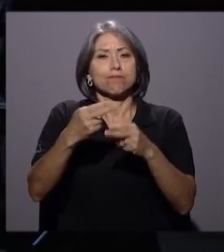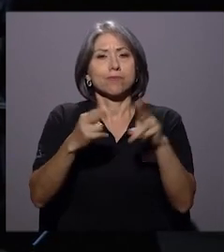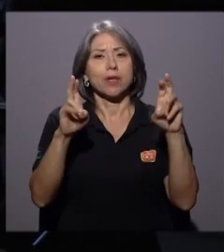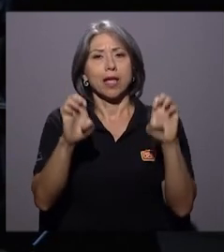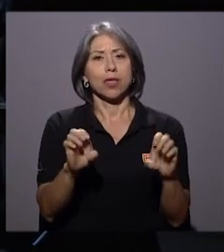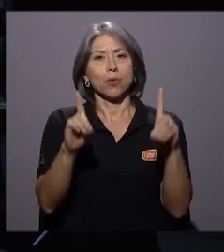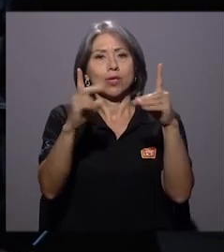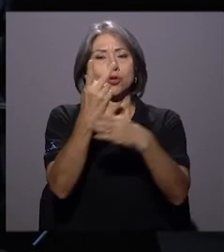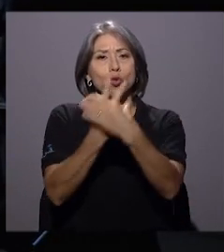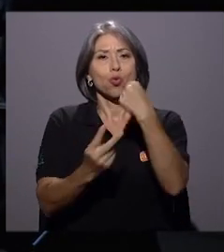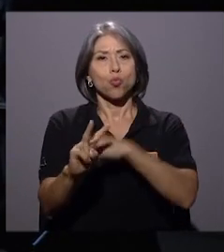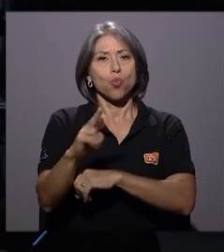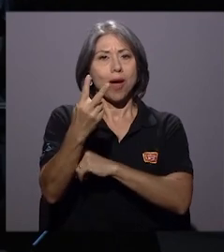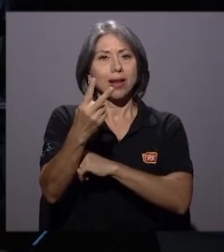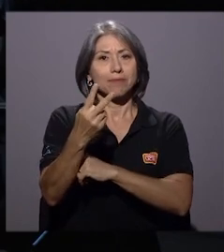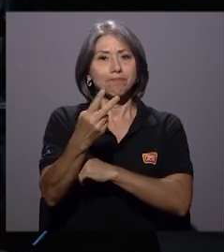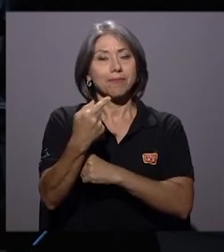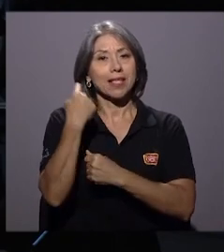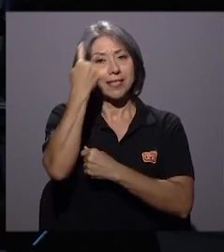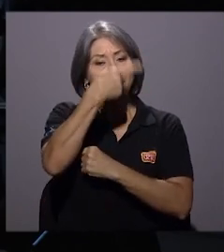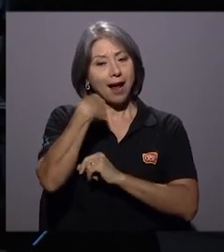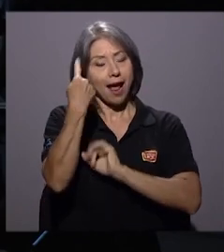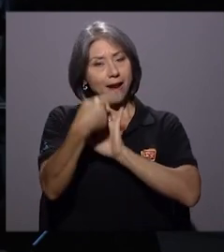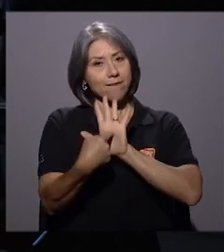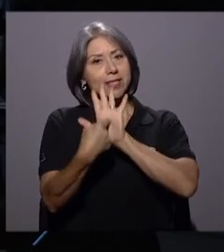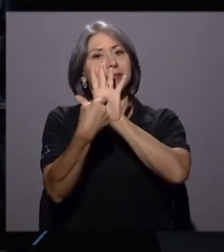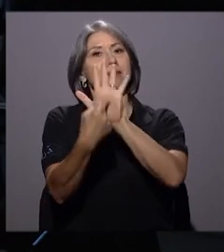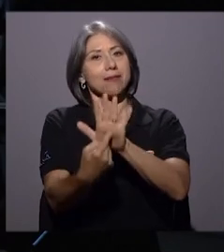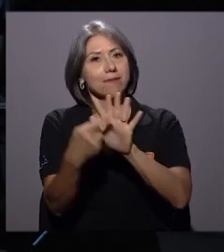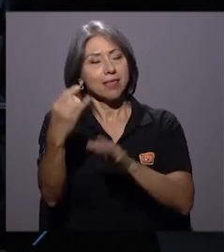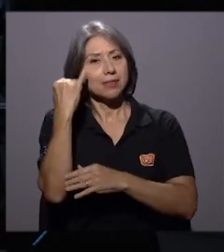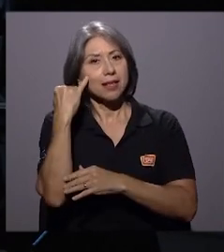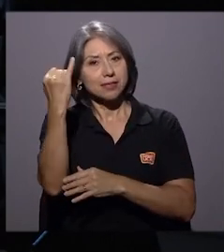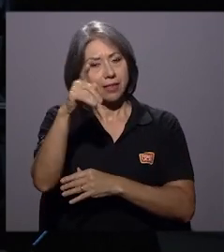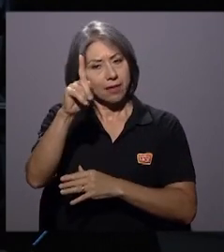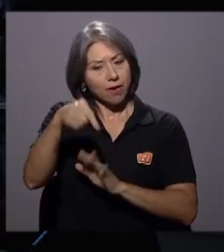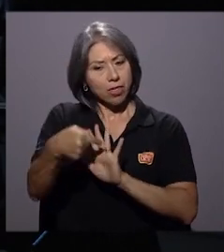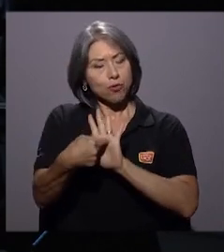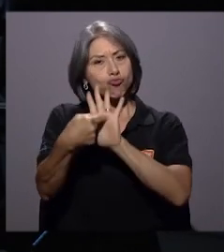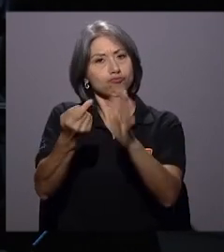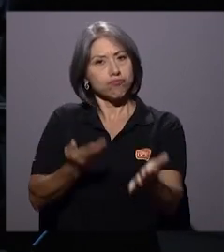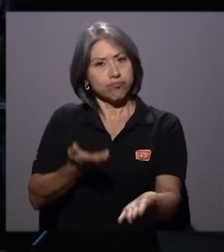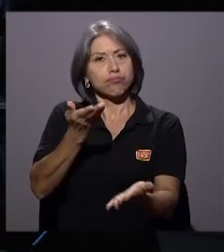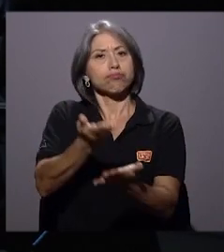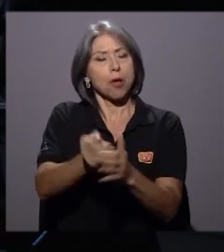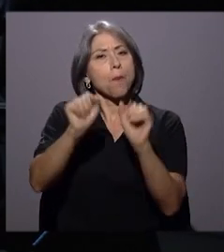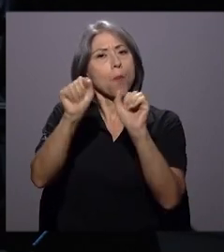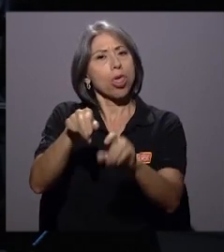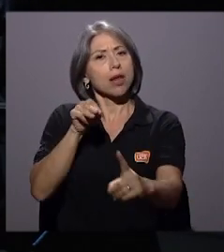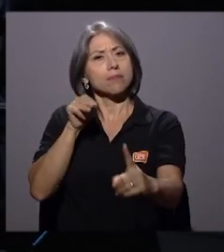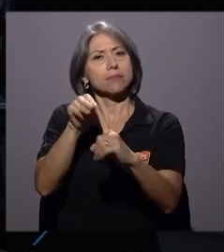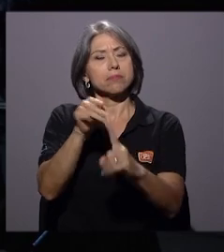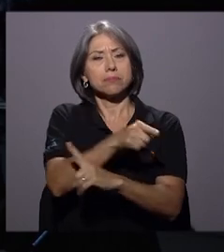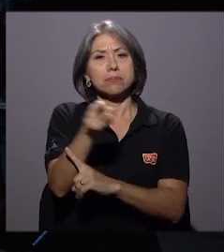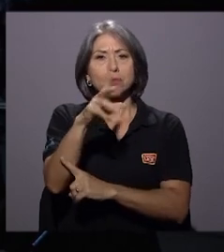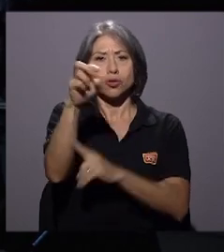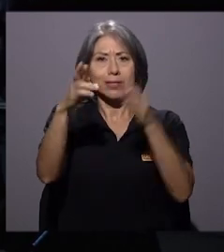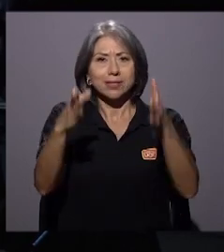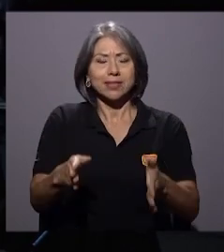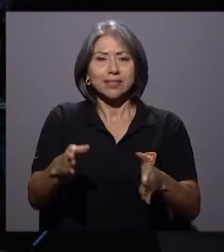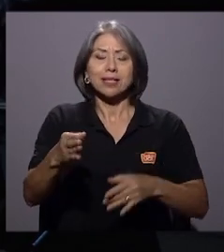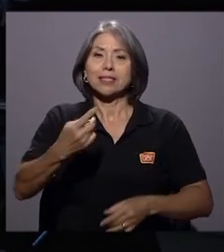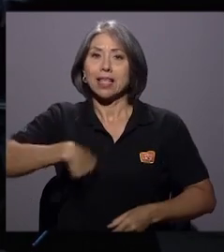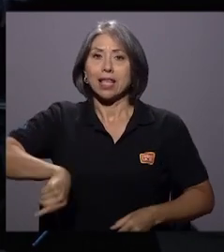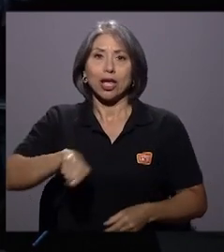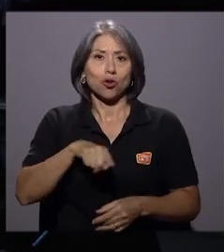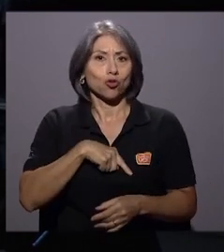ser la cara visible de esta iniciativa y poderle llevar un mensaje a los costarricenses de que no estábamos frente